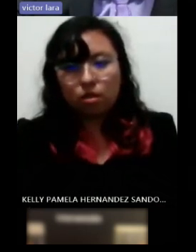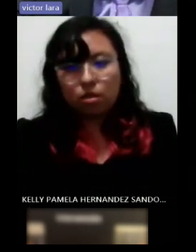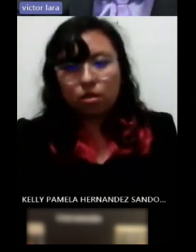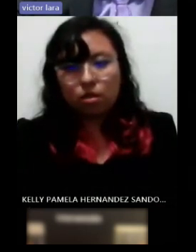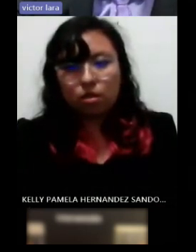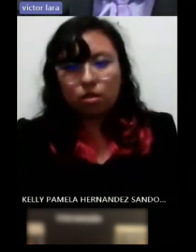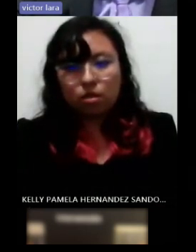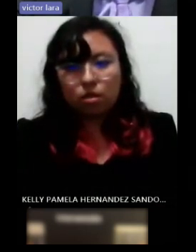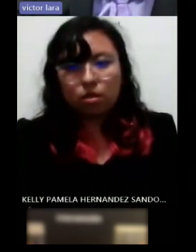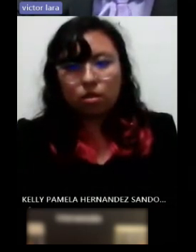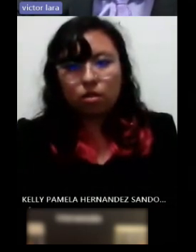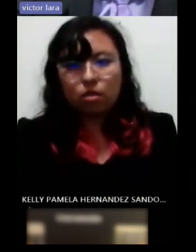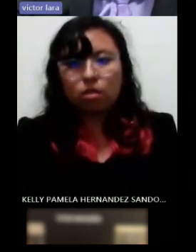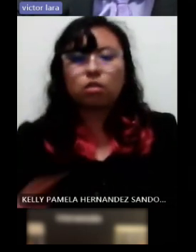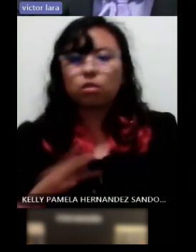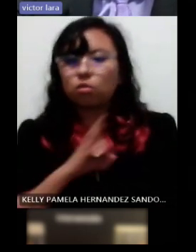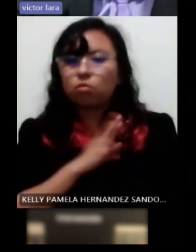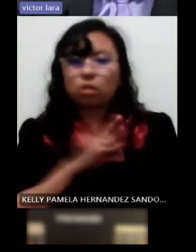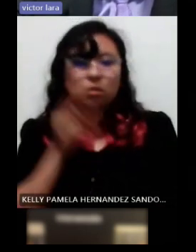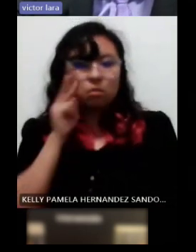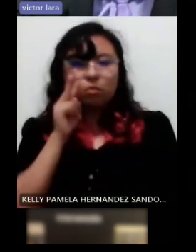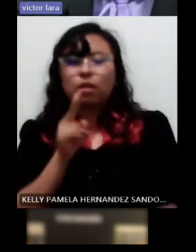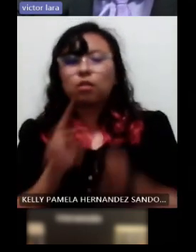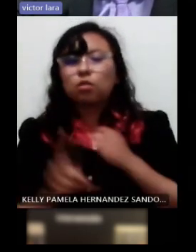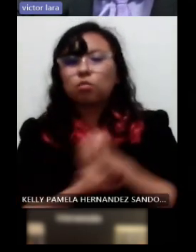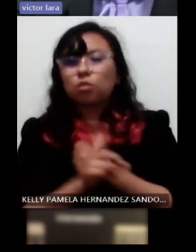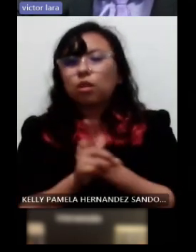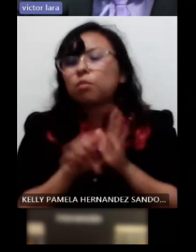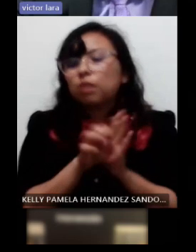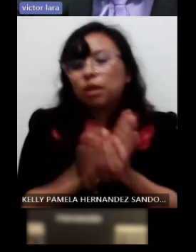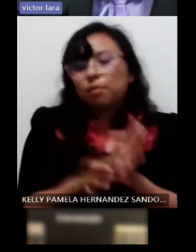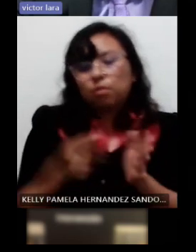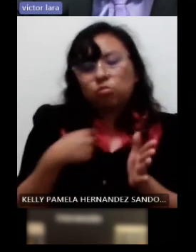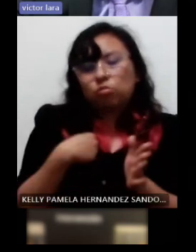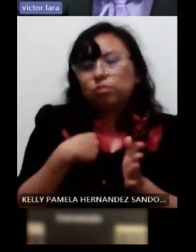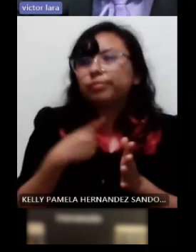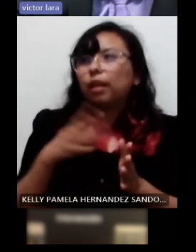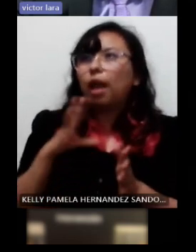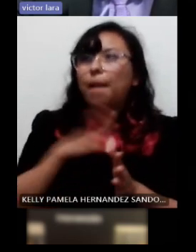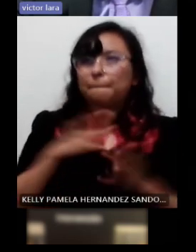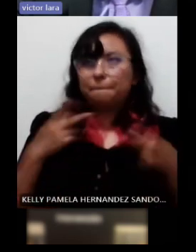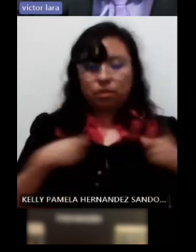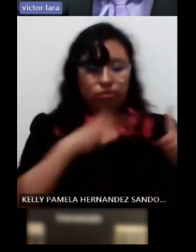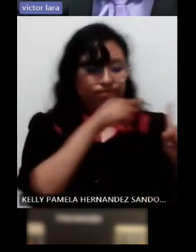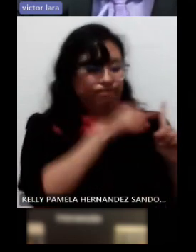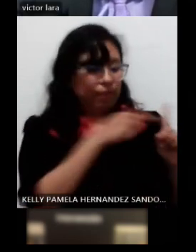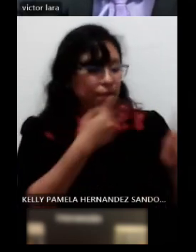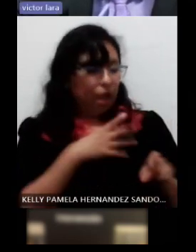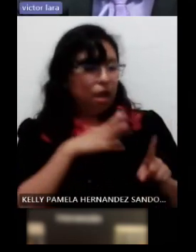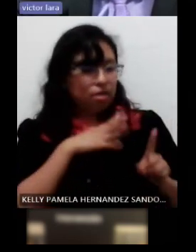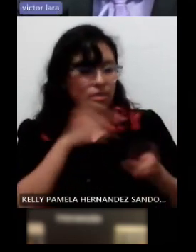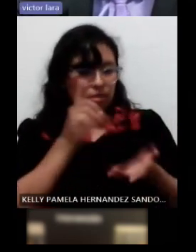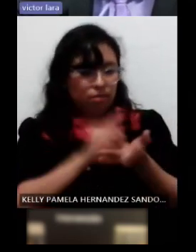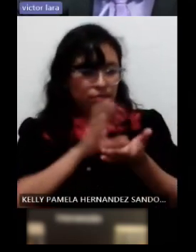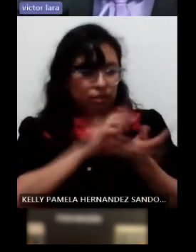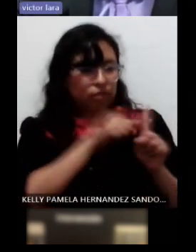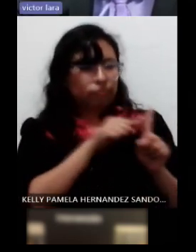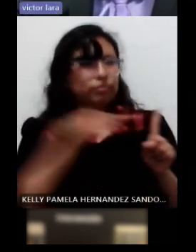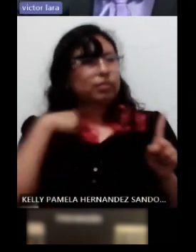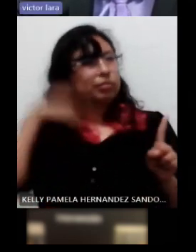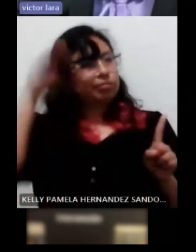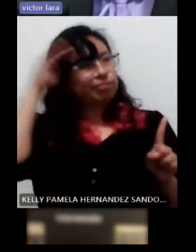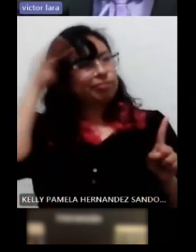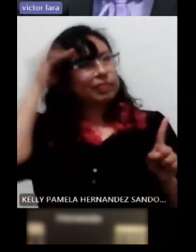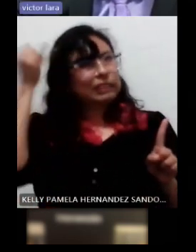vamos a encontrar lo que ellos o en este caso las expectativas que tenga el paciente o el familiar puedan ser